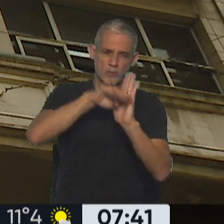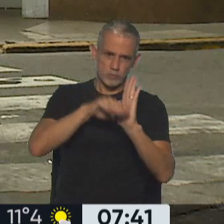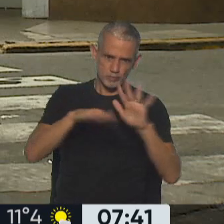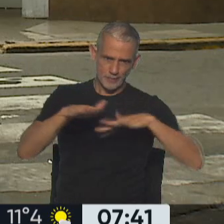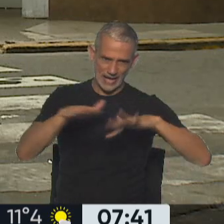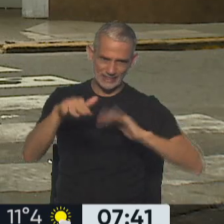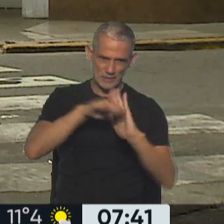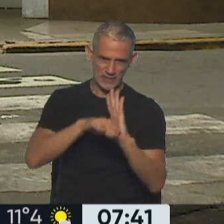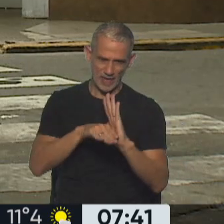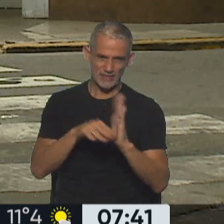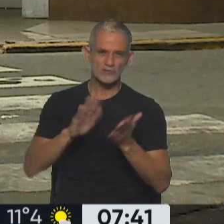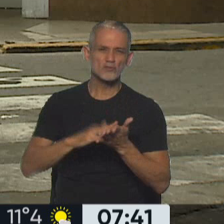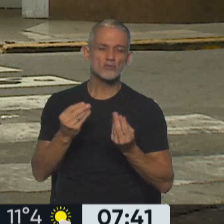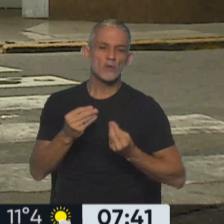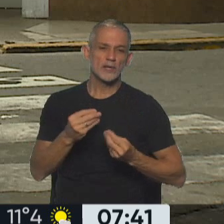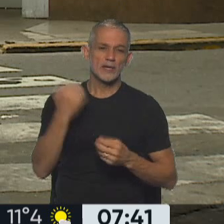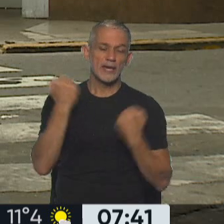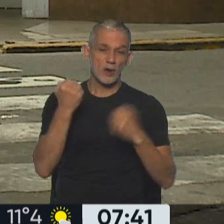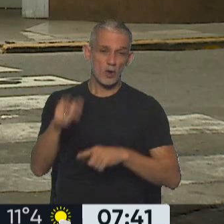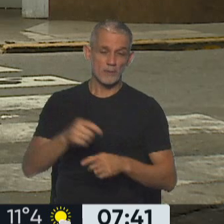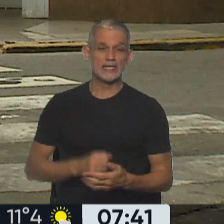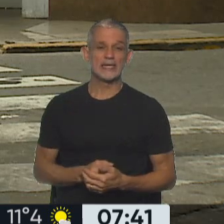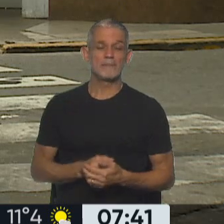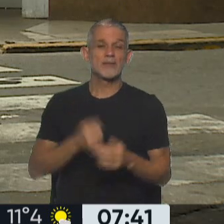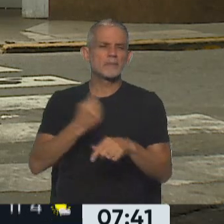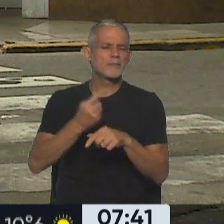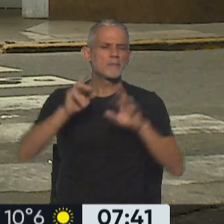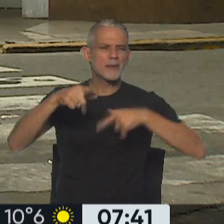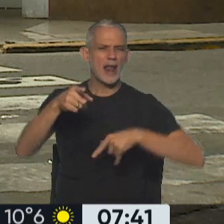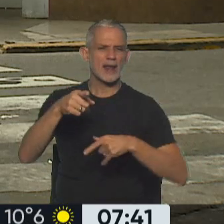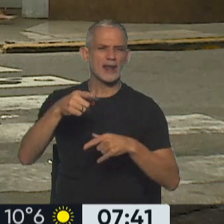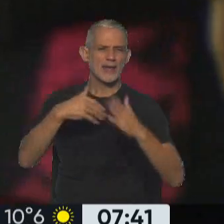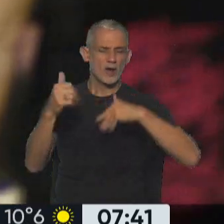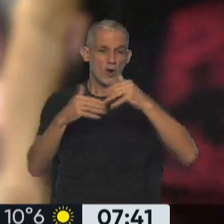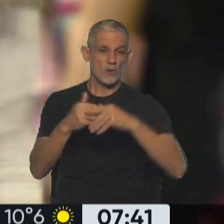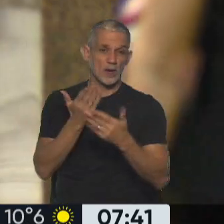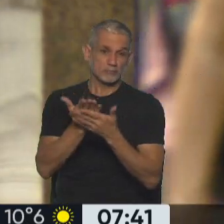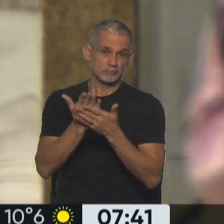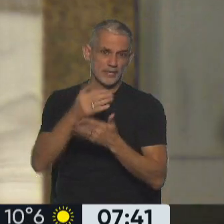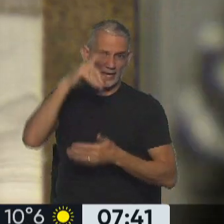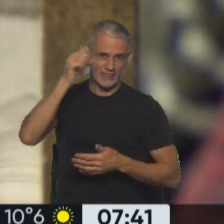vinculadas vinculadas a la actividad económica con este plan de obras que se le proponga a Edesur.